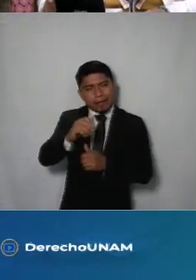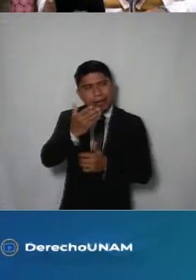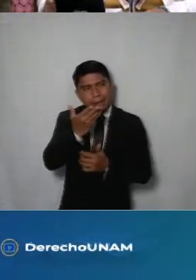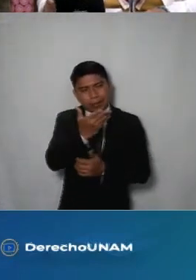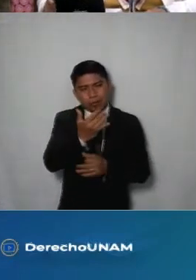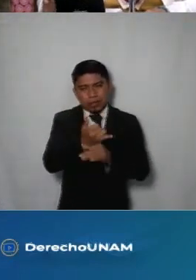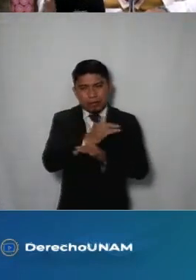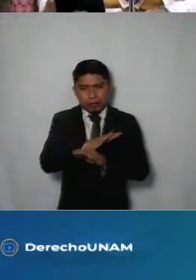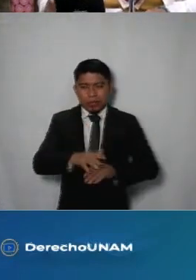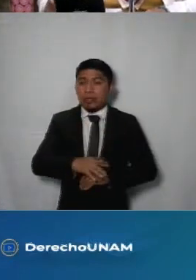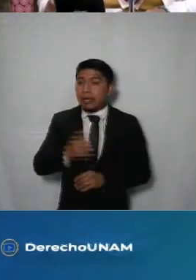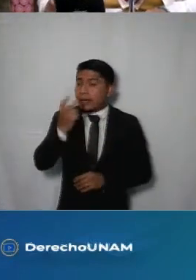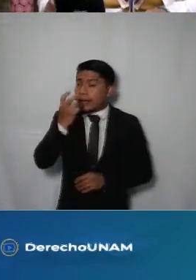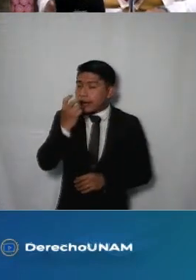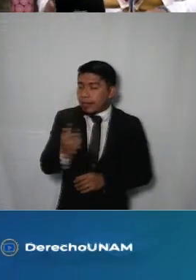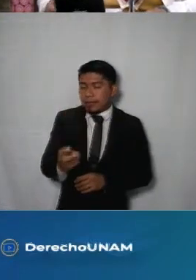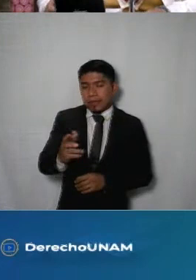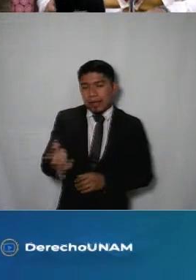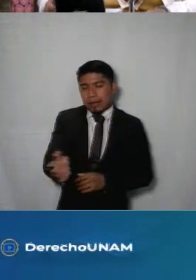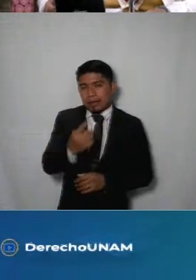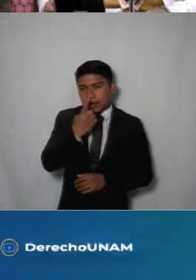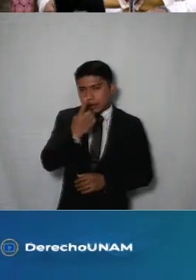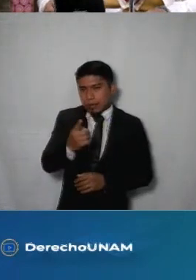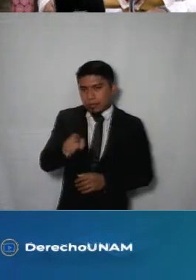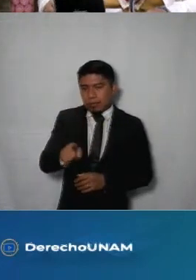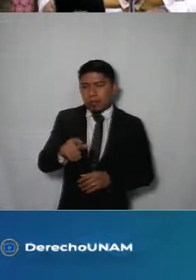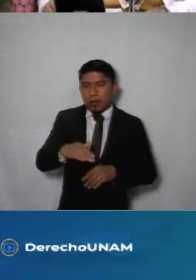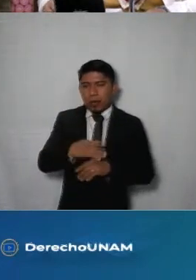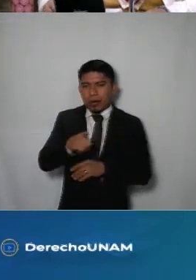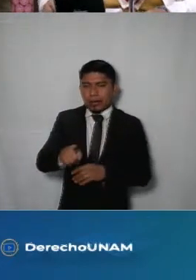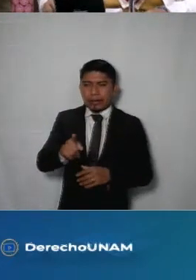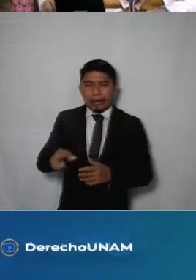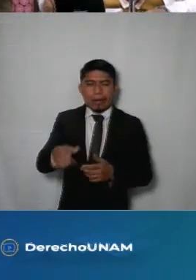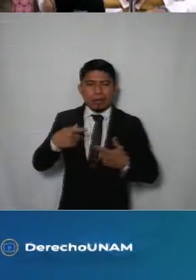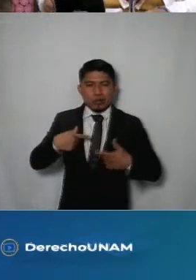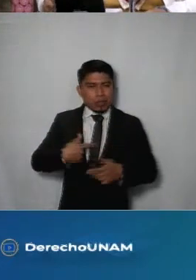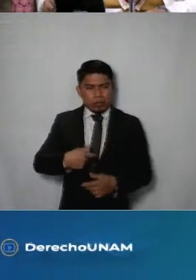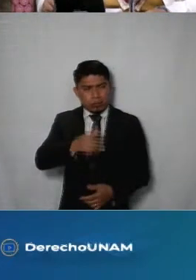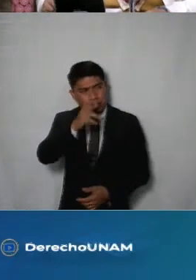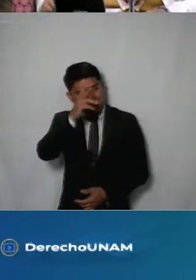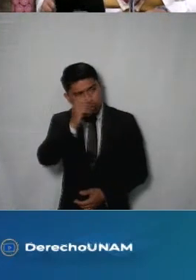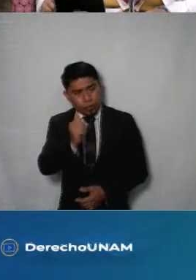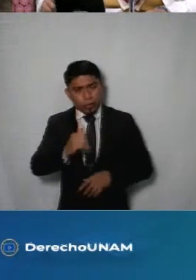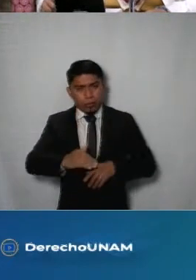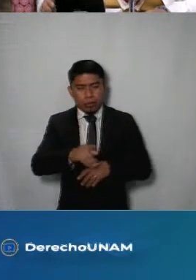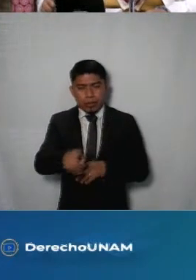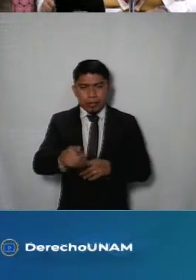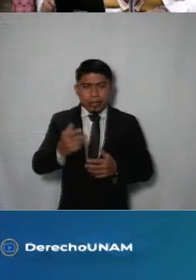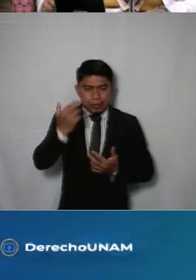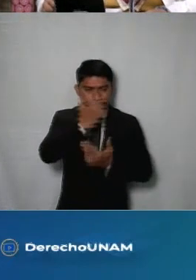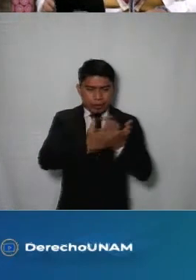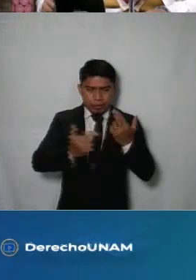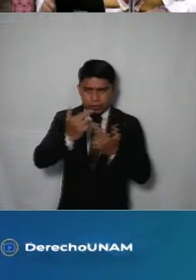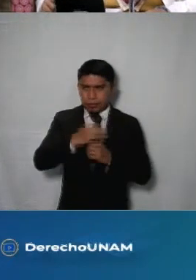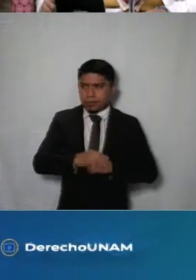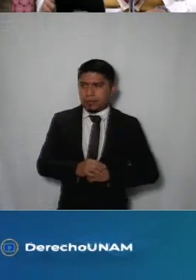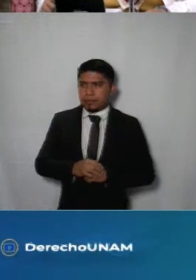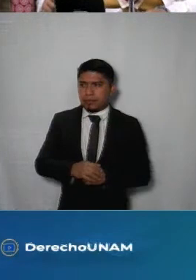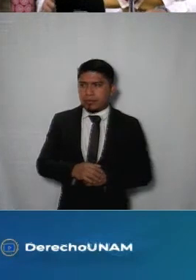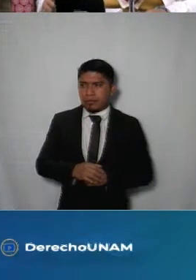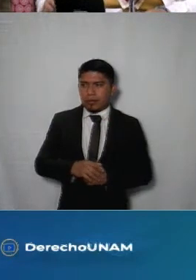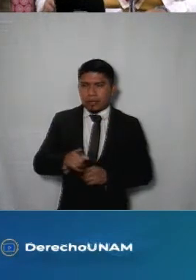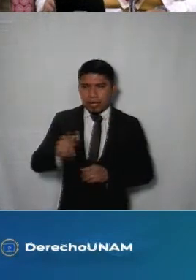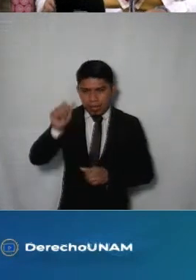atender la solicitud Esta declaración de incompetencia fue motivo del agravio que la persona manifestó en el recurso de revisión